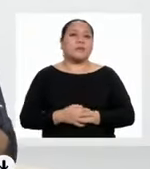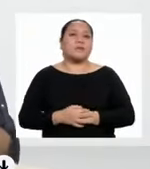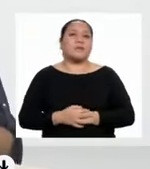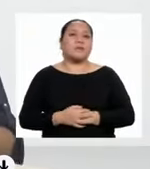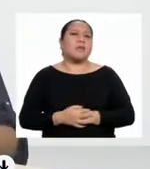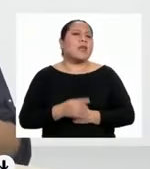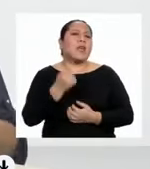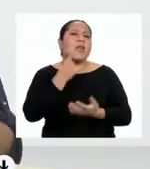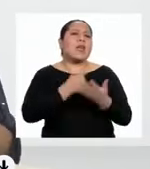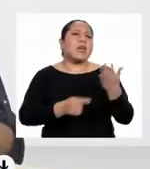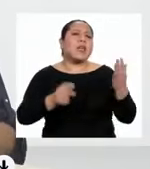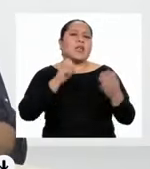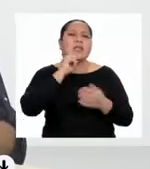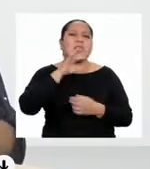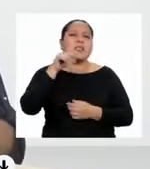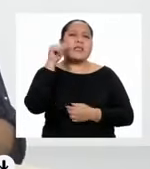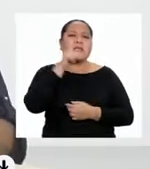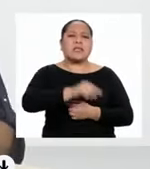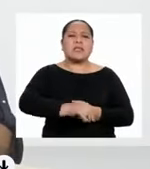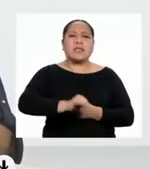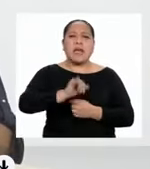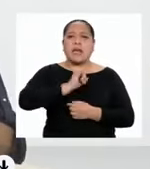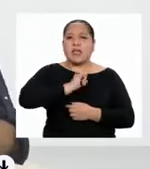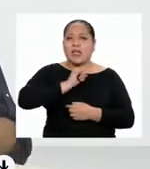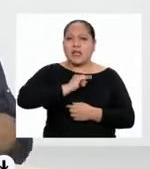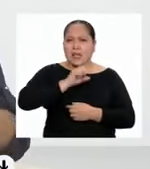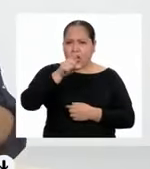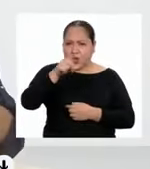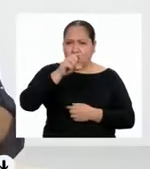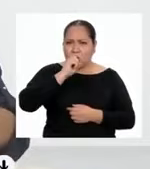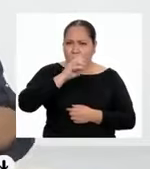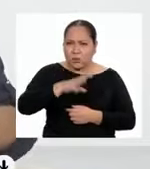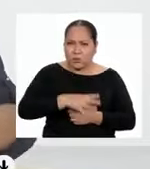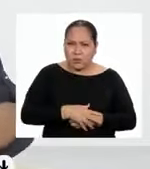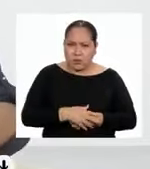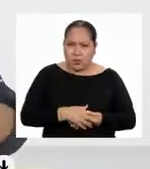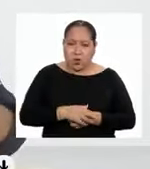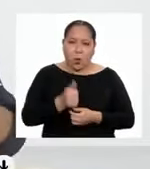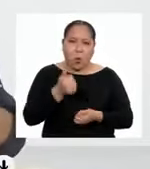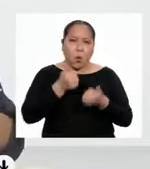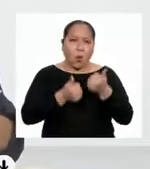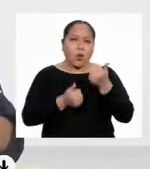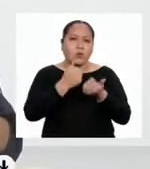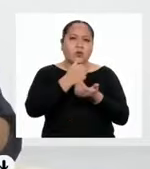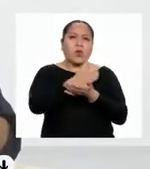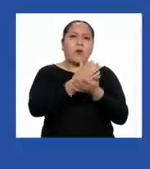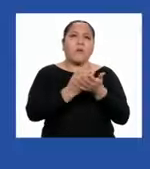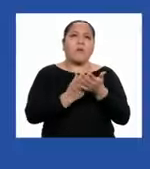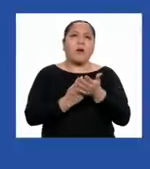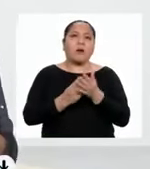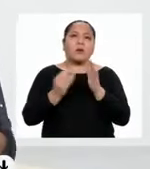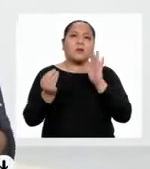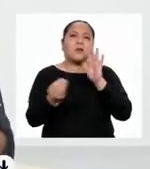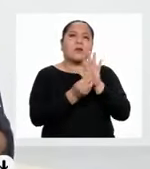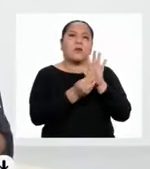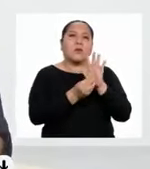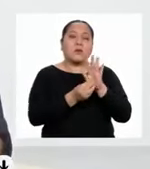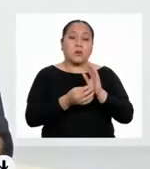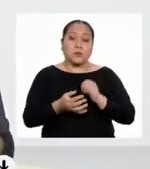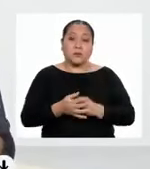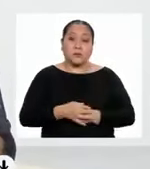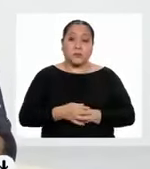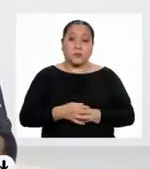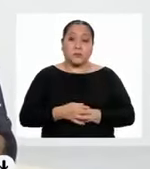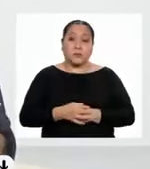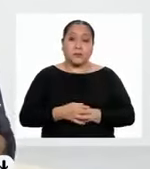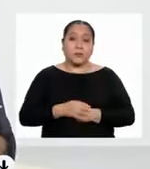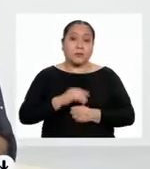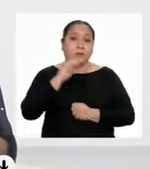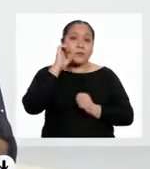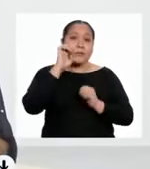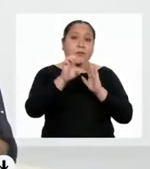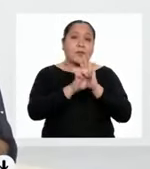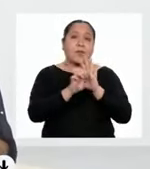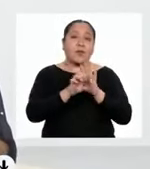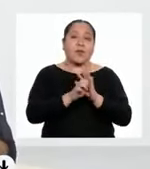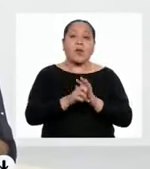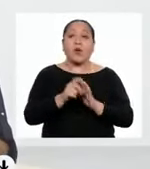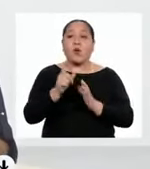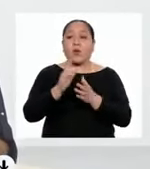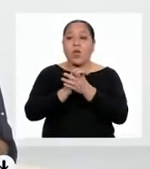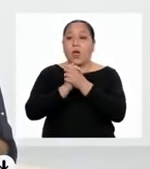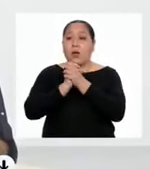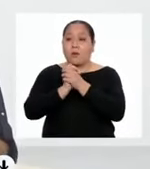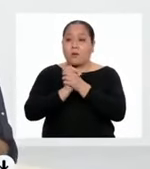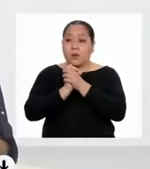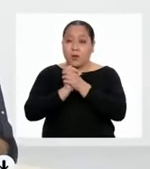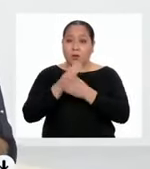esta identidad que mencionas? ¿Qué elementos la componen? Por ejemplo, un colega